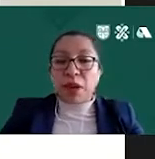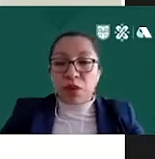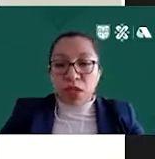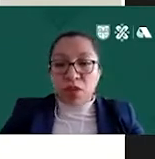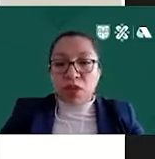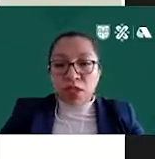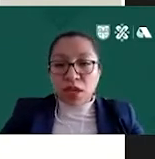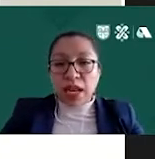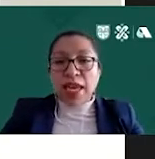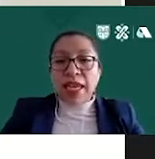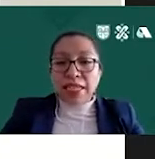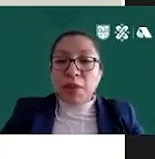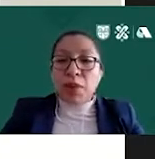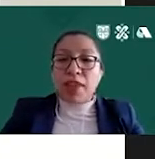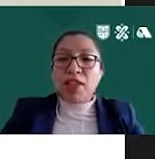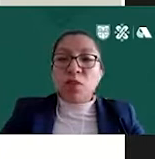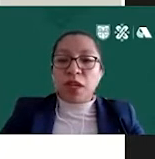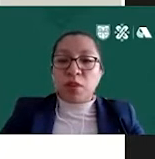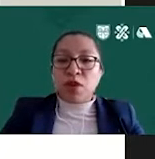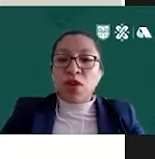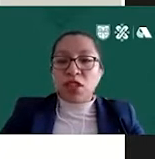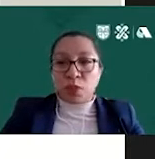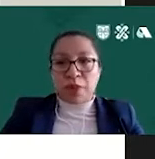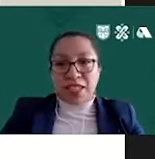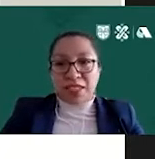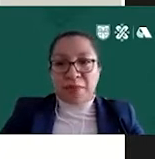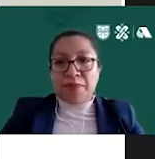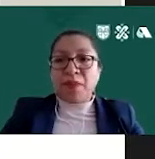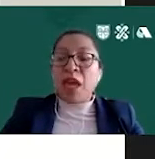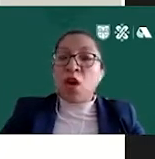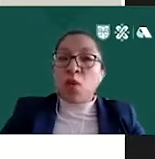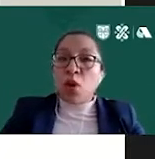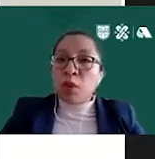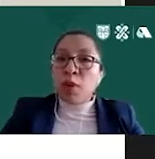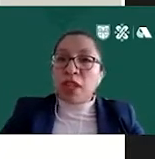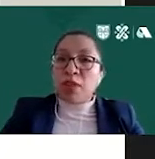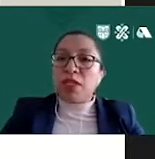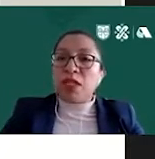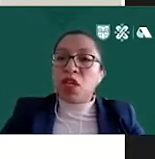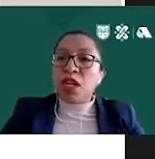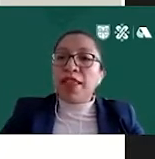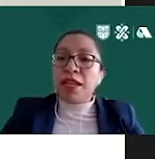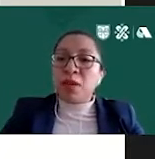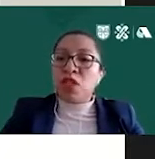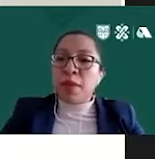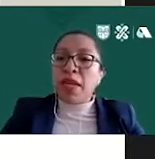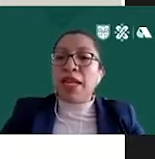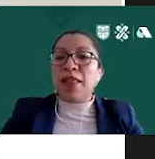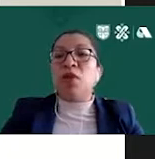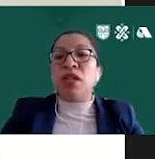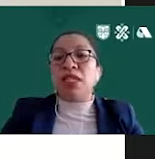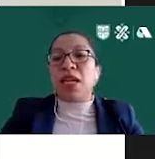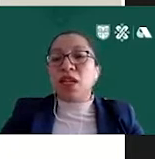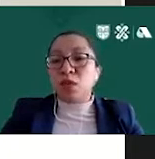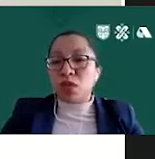preservar la voluntad fundacional y salvaguardar su patrimonio y su permanencia. Como último objetivo institucional tenemos también